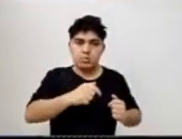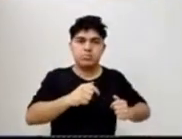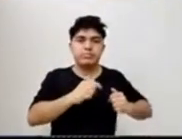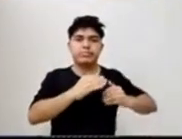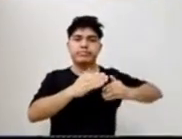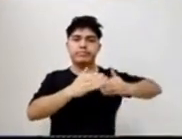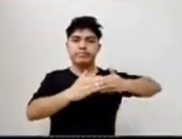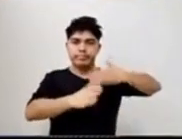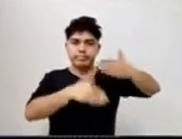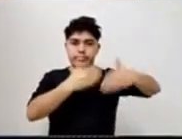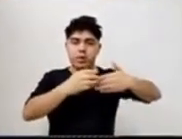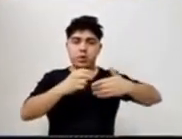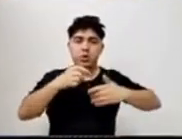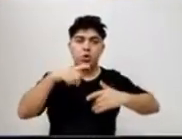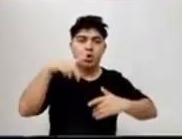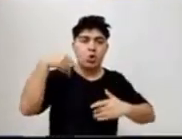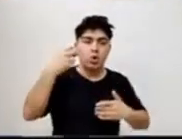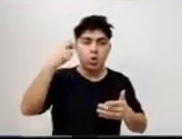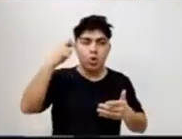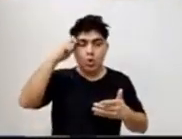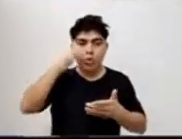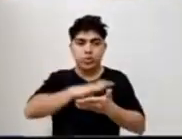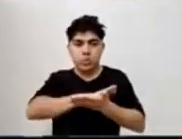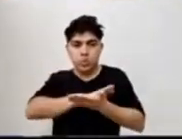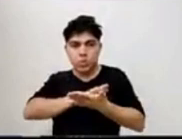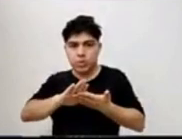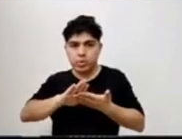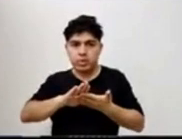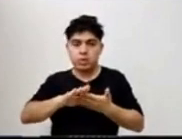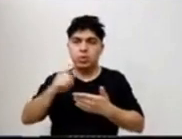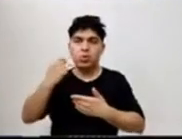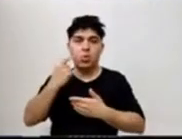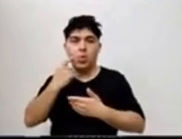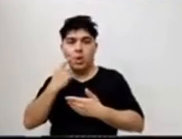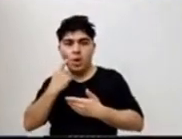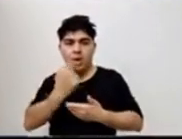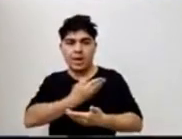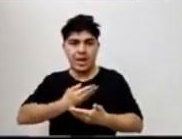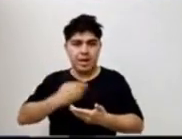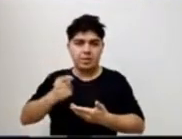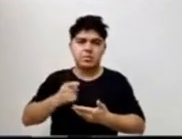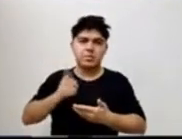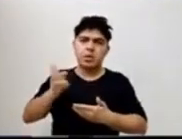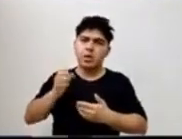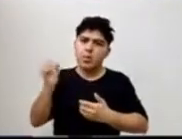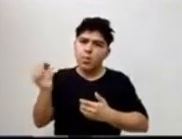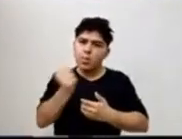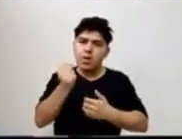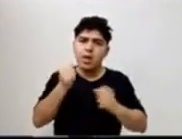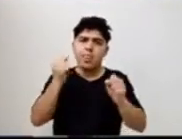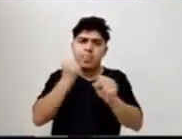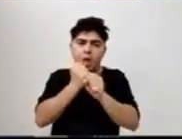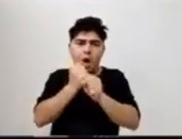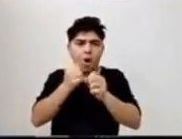Le pido a los concejales y al grupo de intendentes, ejecutivo, que sepan trabajar en conjunto, en